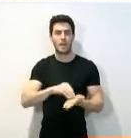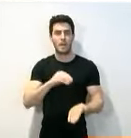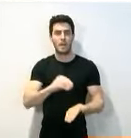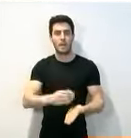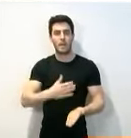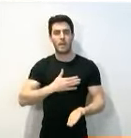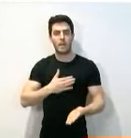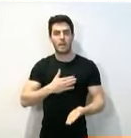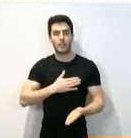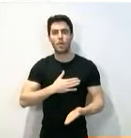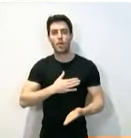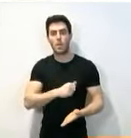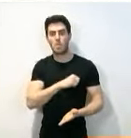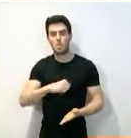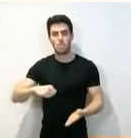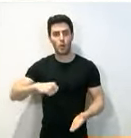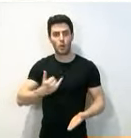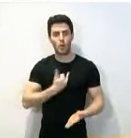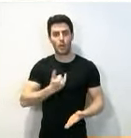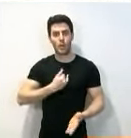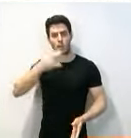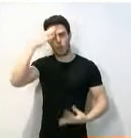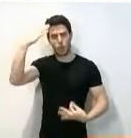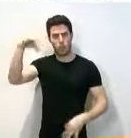patrimonio que tenemos en nuestra comunidad,